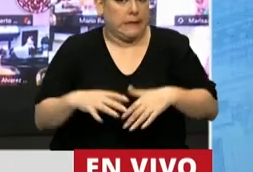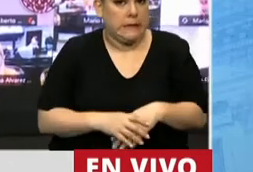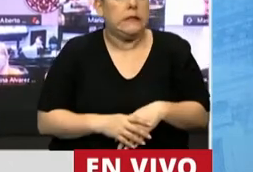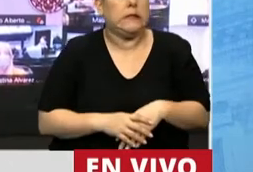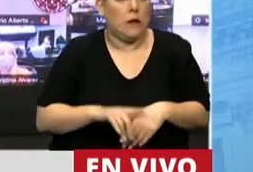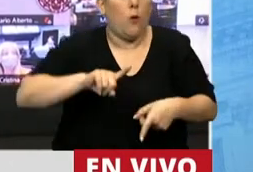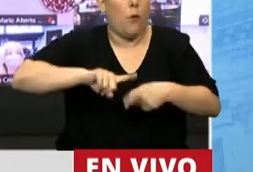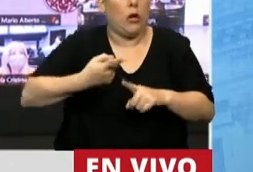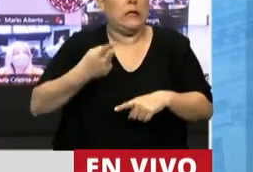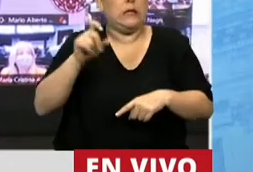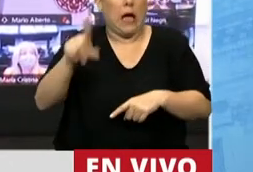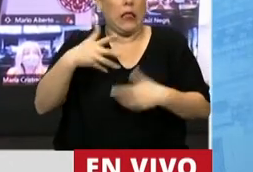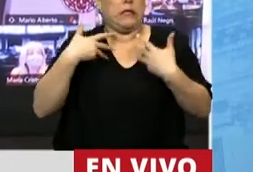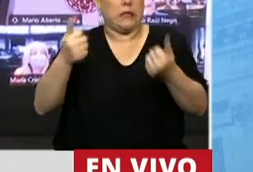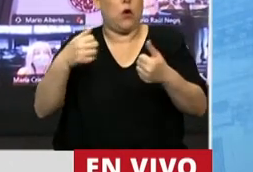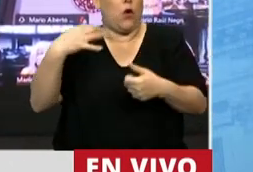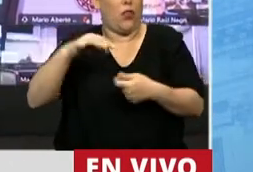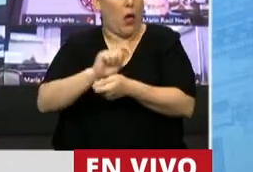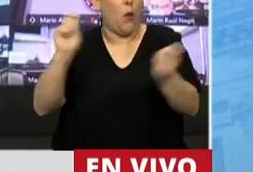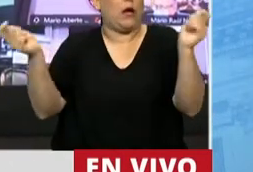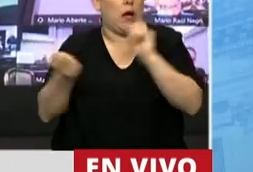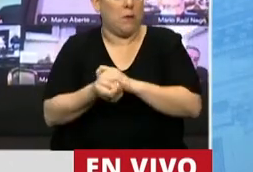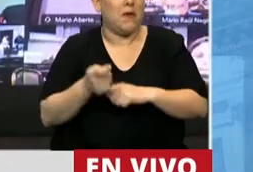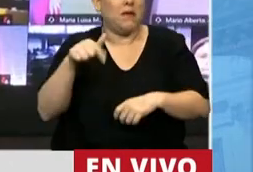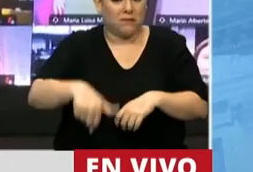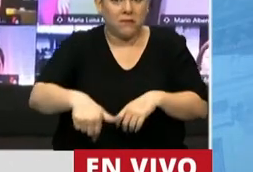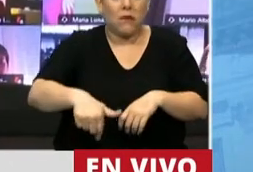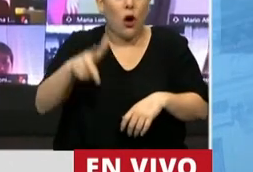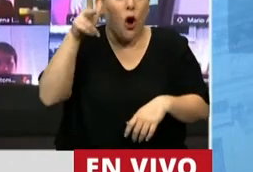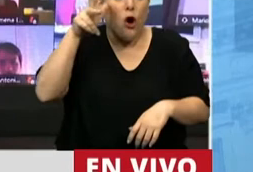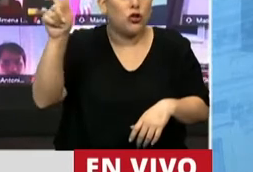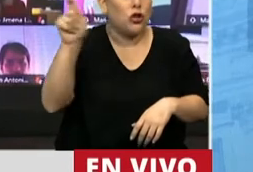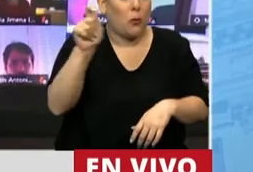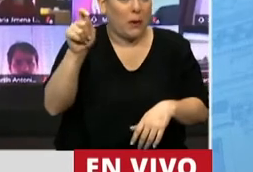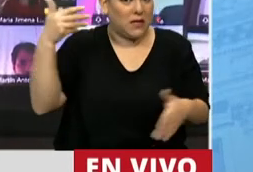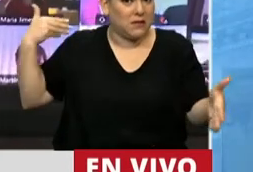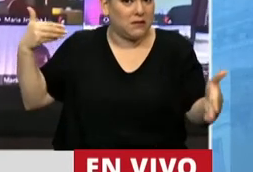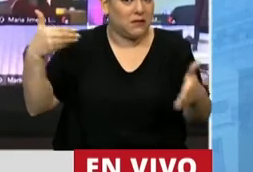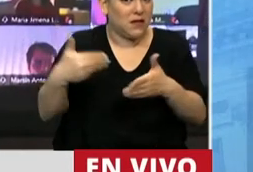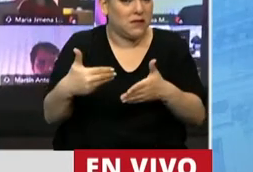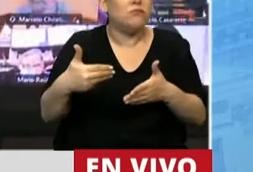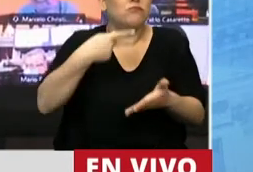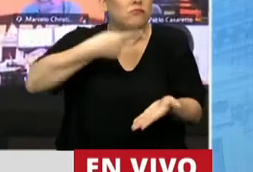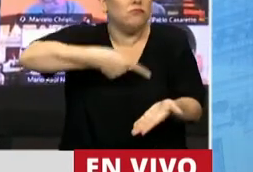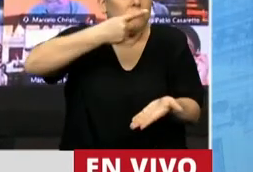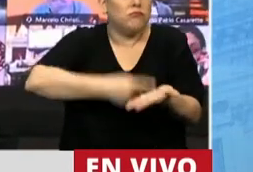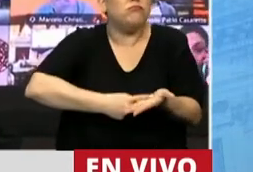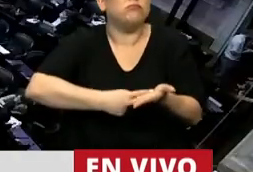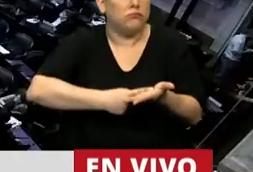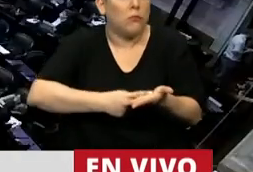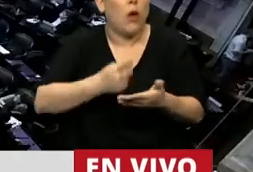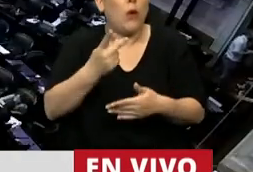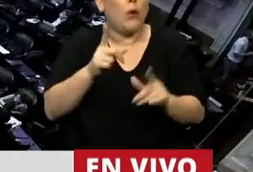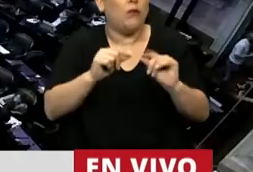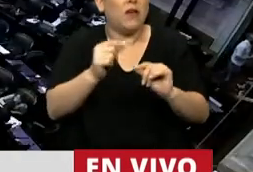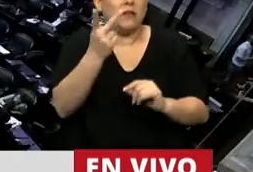adaptarse a la realidad. Y a ocho meses, ocho meses, de dictada aquel